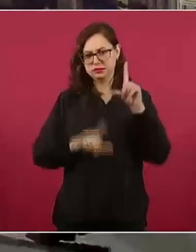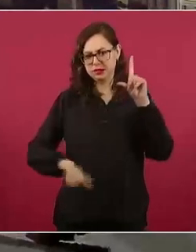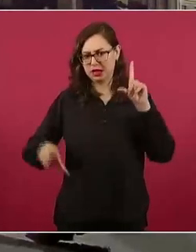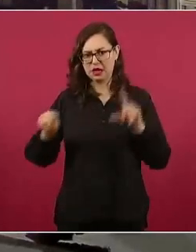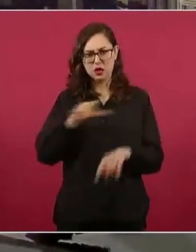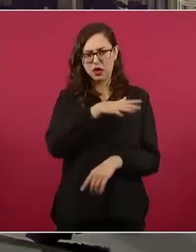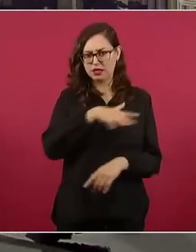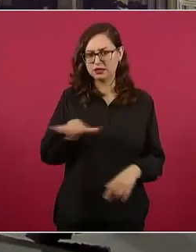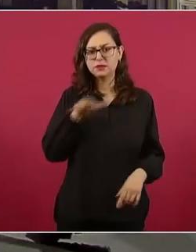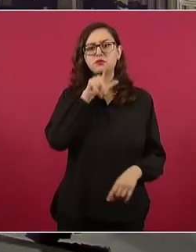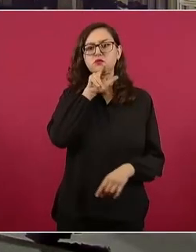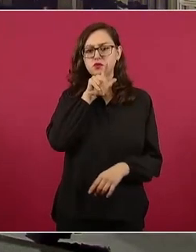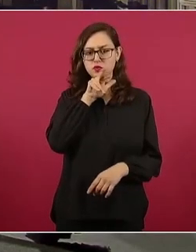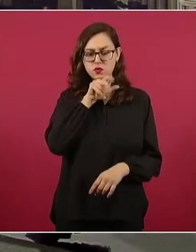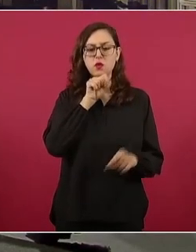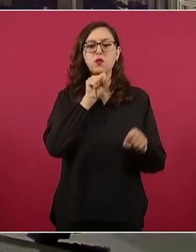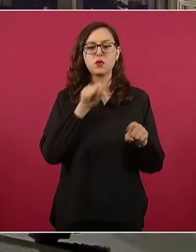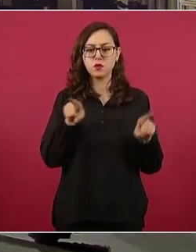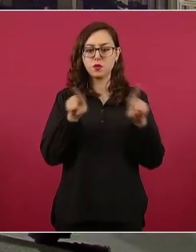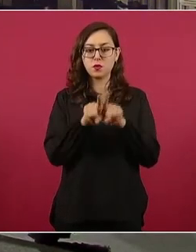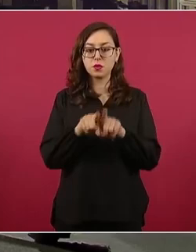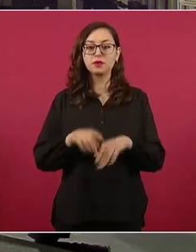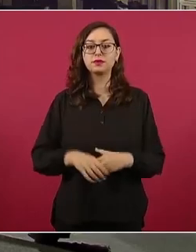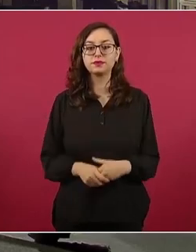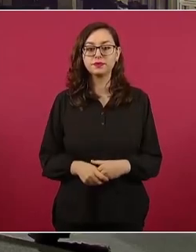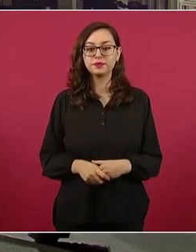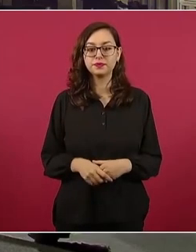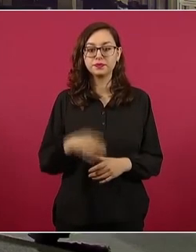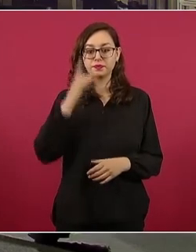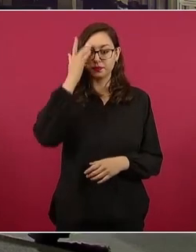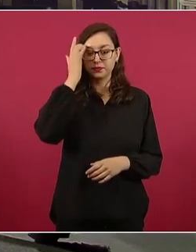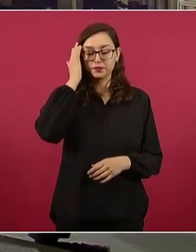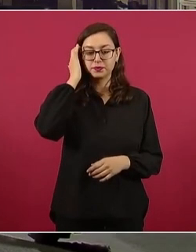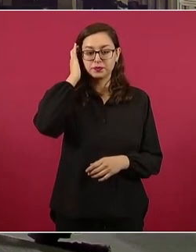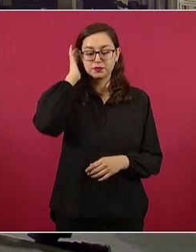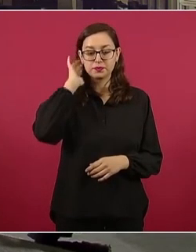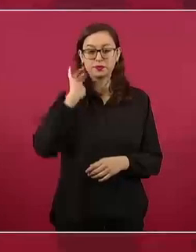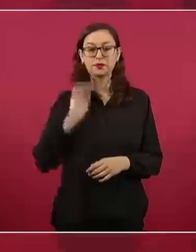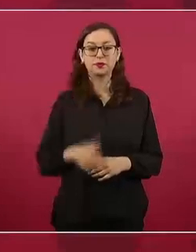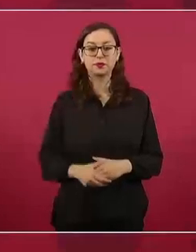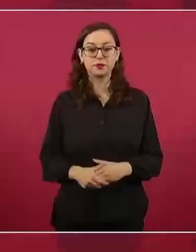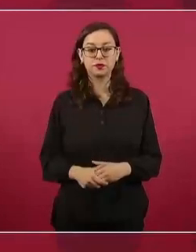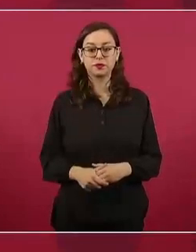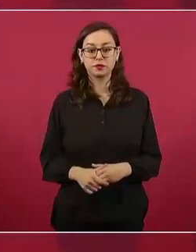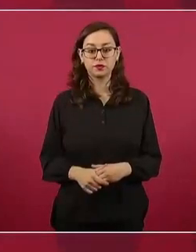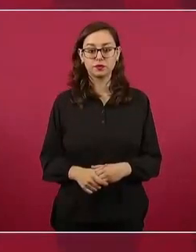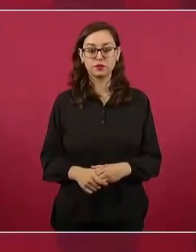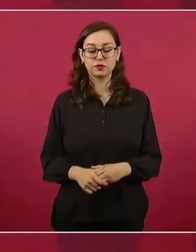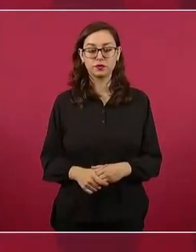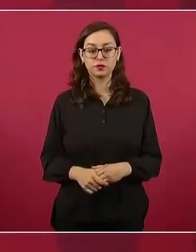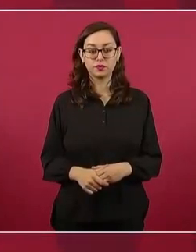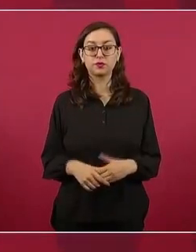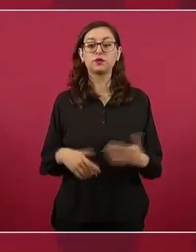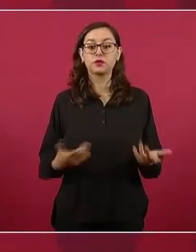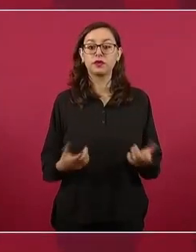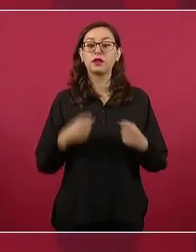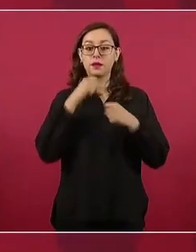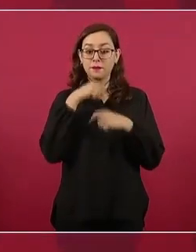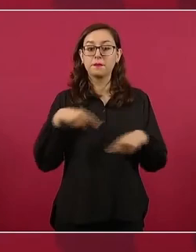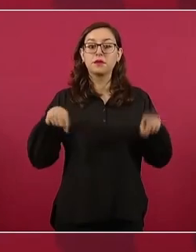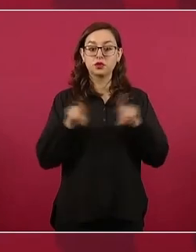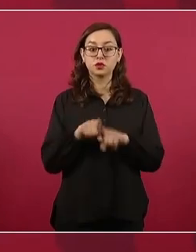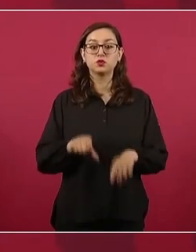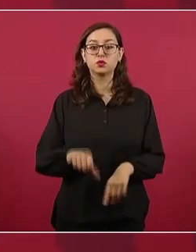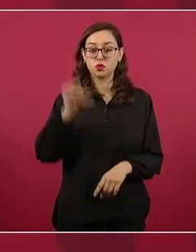hoy enviamos, y se va a explicar, la iniciativa